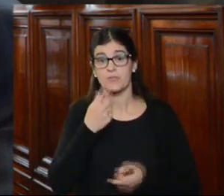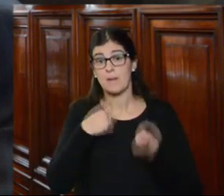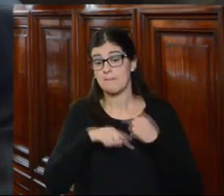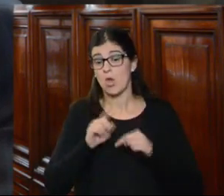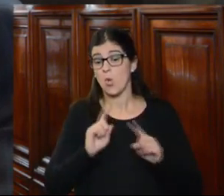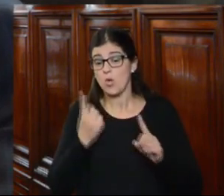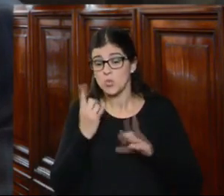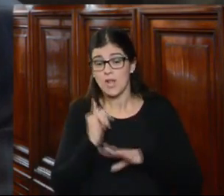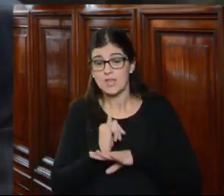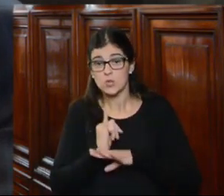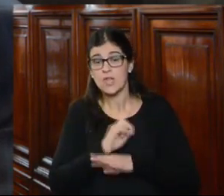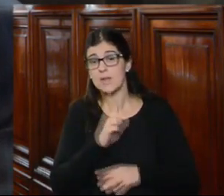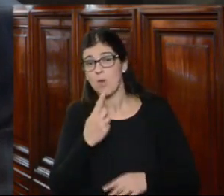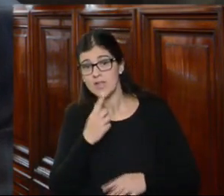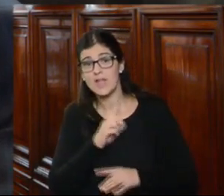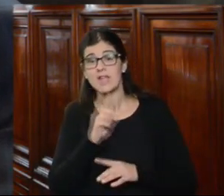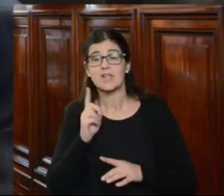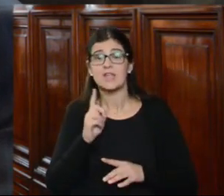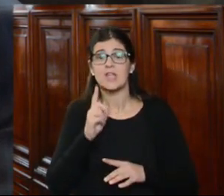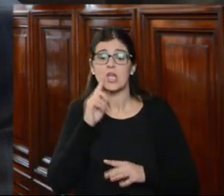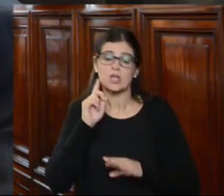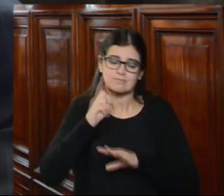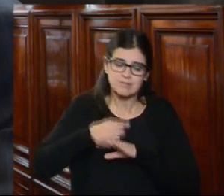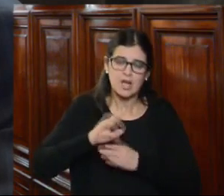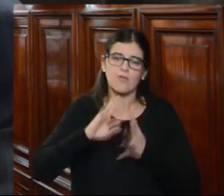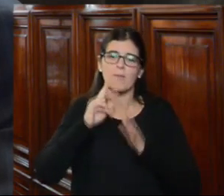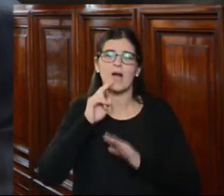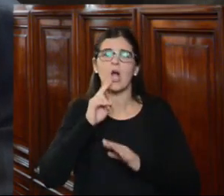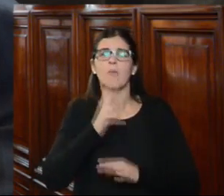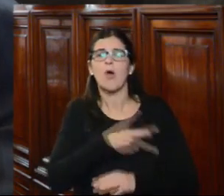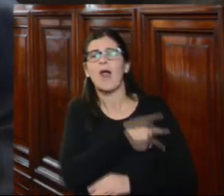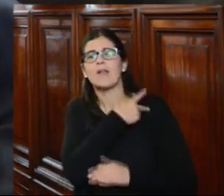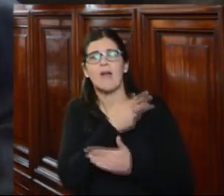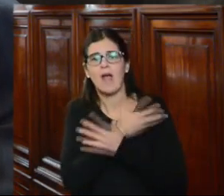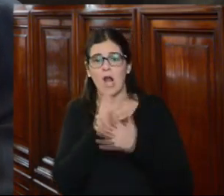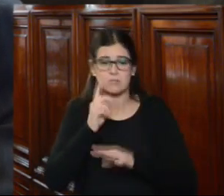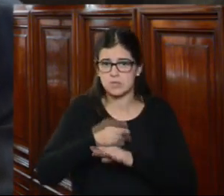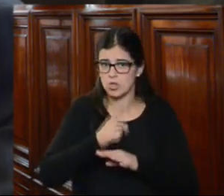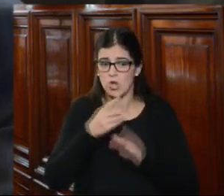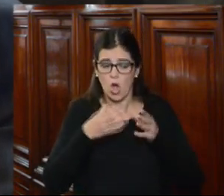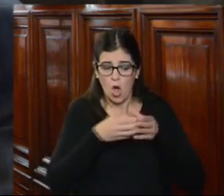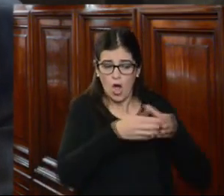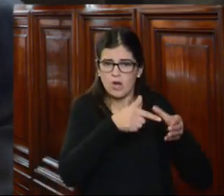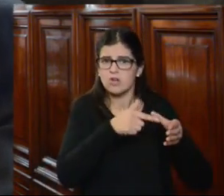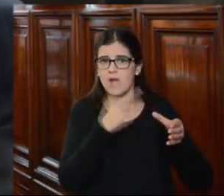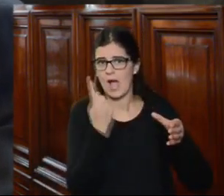no es una institución ni política ni subordinada a ningún tipo de jerarquía es un órgano autónomo